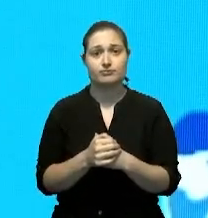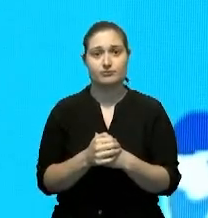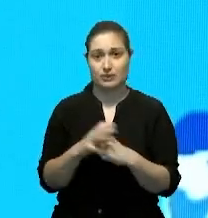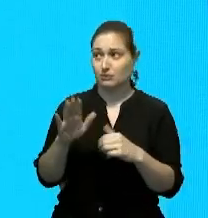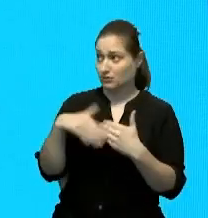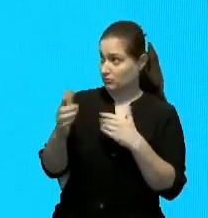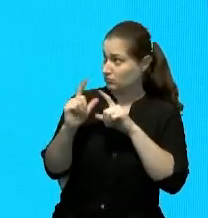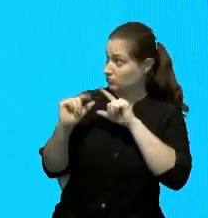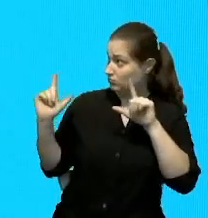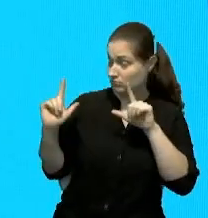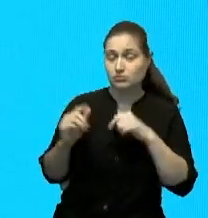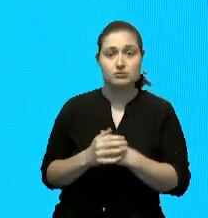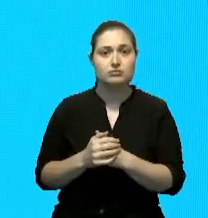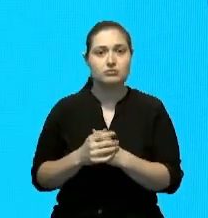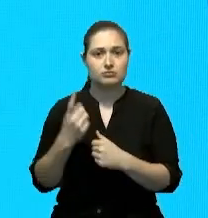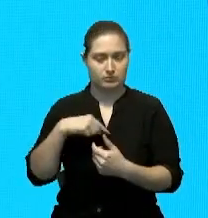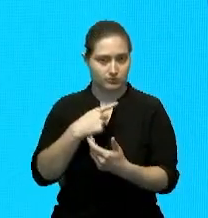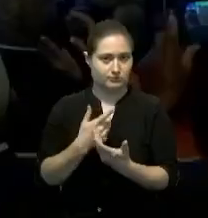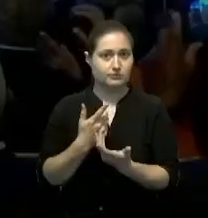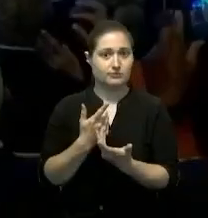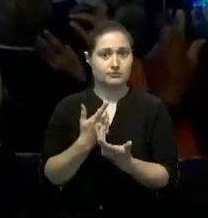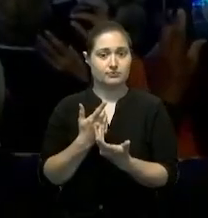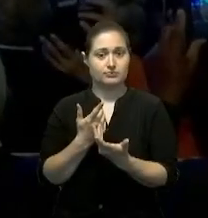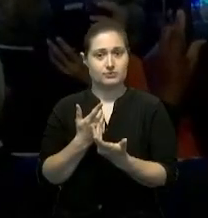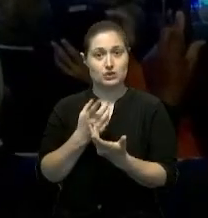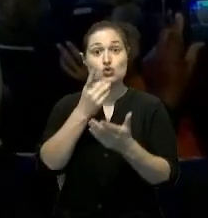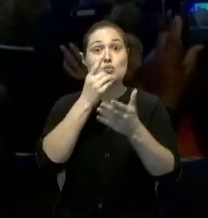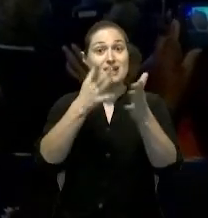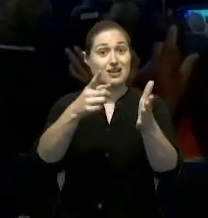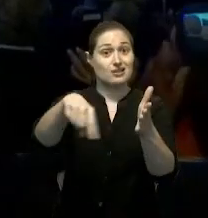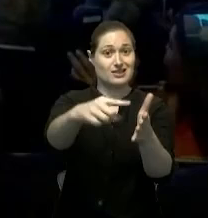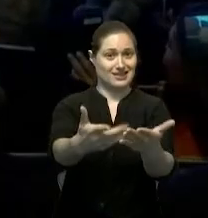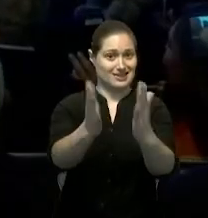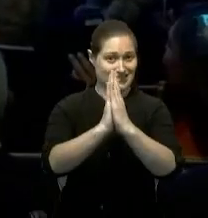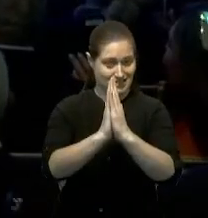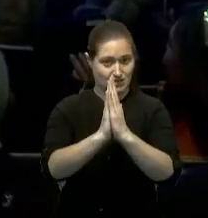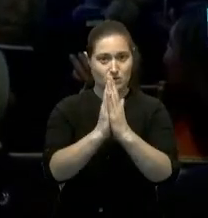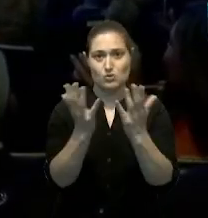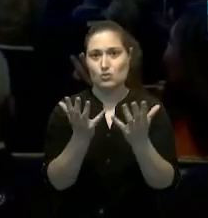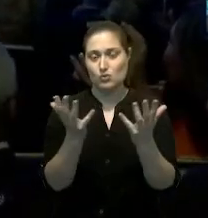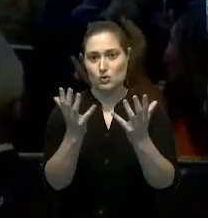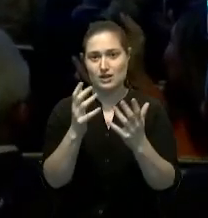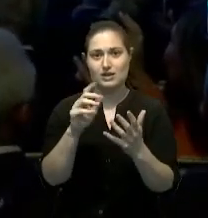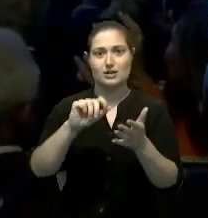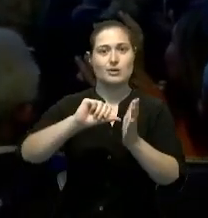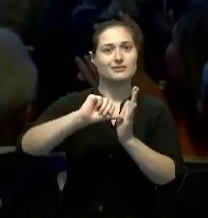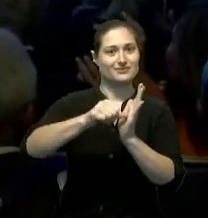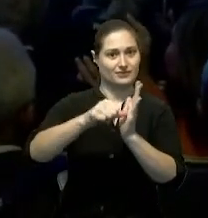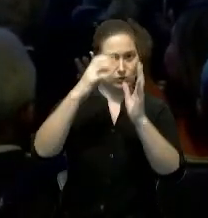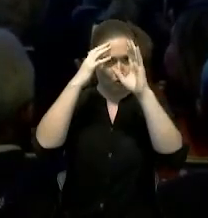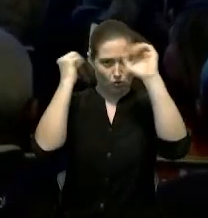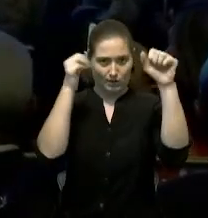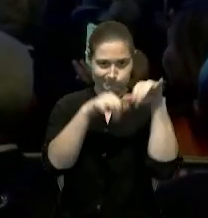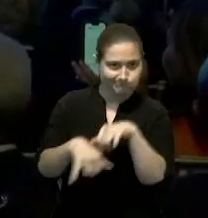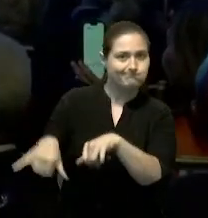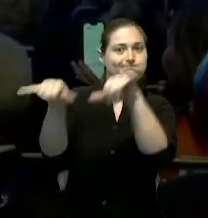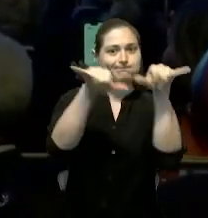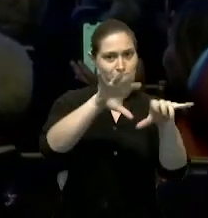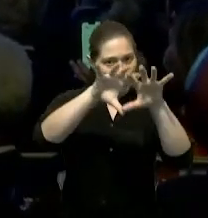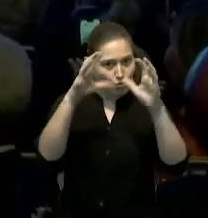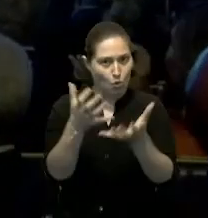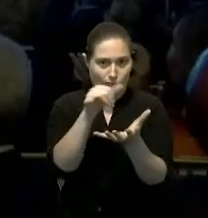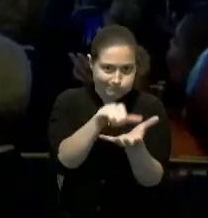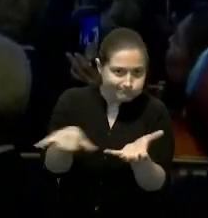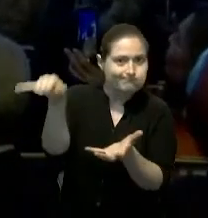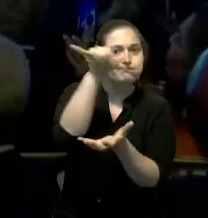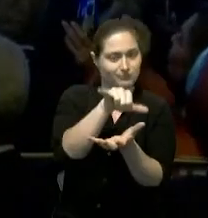lámina, era una solicitud de los dominicanos en el exterior, que es la estandarización de las tarifas consulares en todo el mundo, para que tengan tarifas